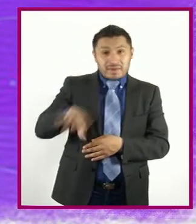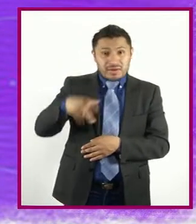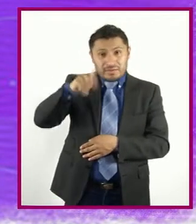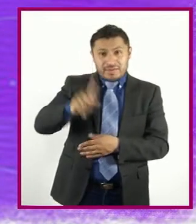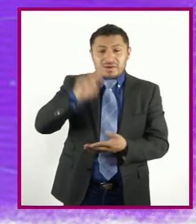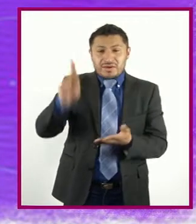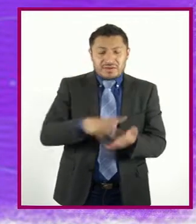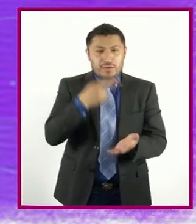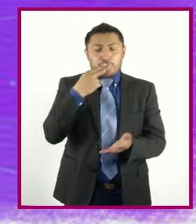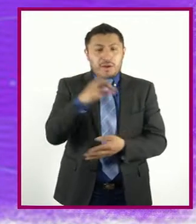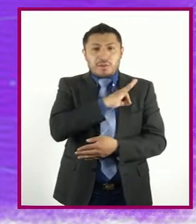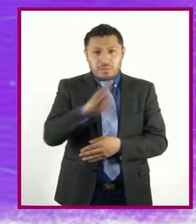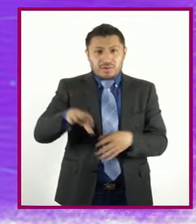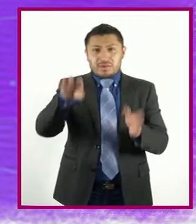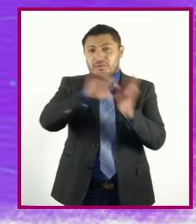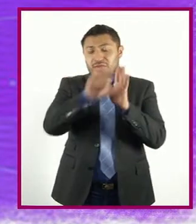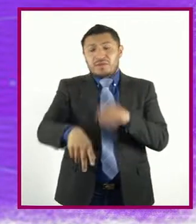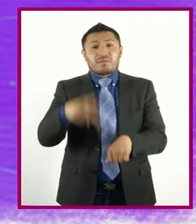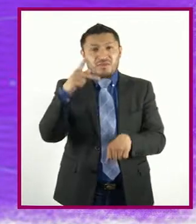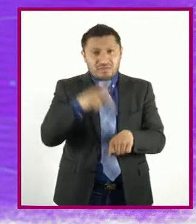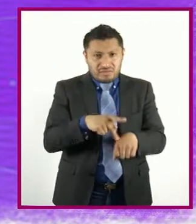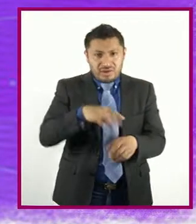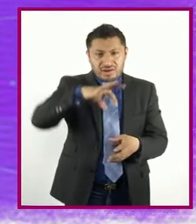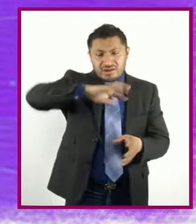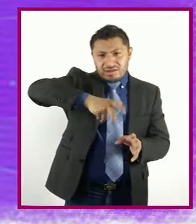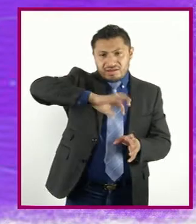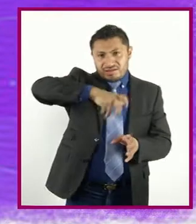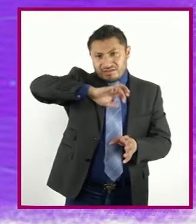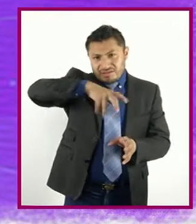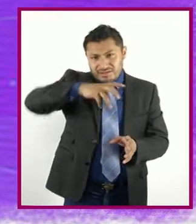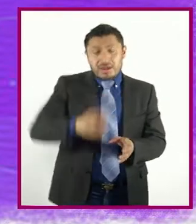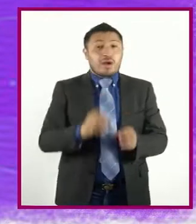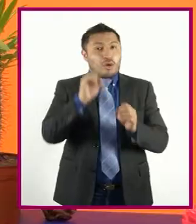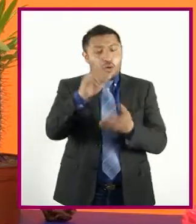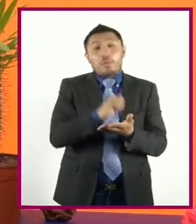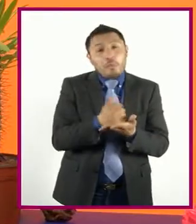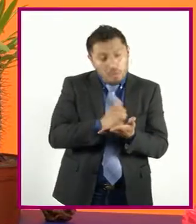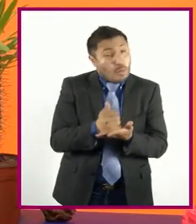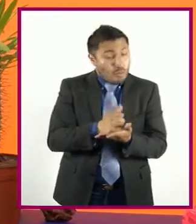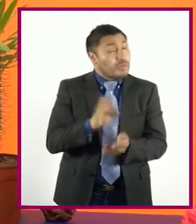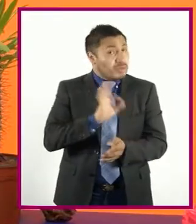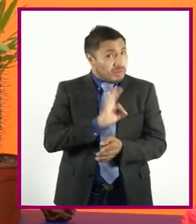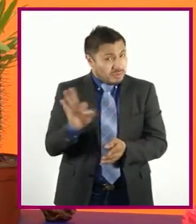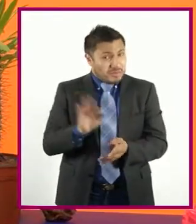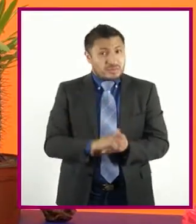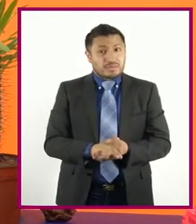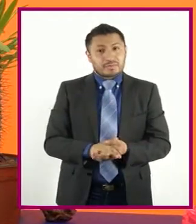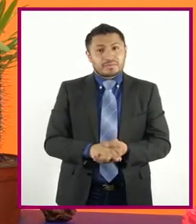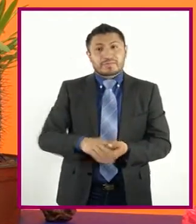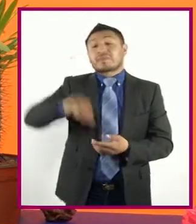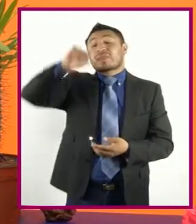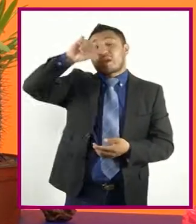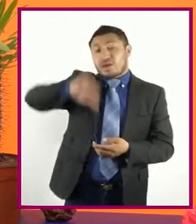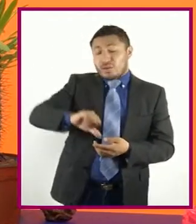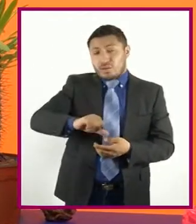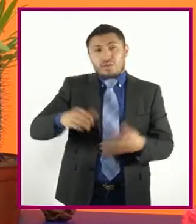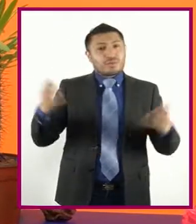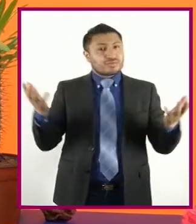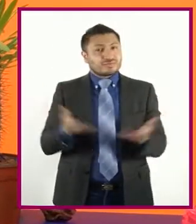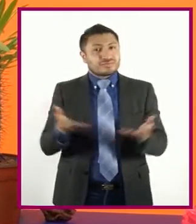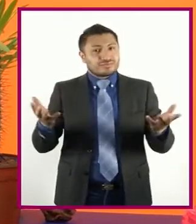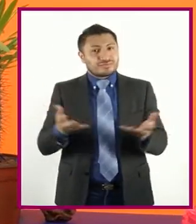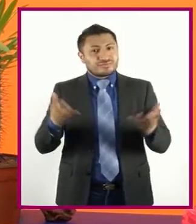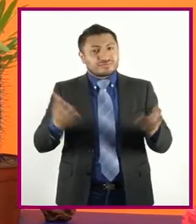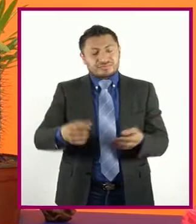izar Como piedras Tapas de botella O la misma botella Hoy vamos a crear